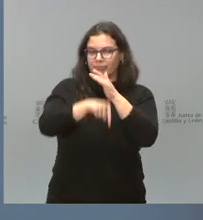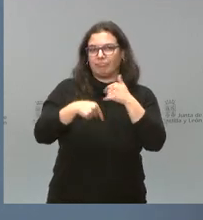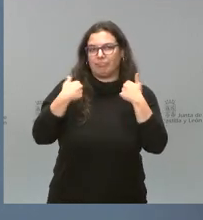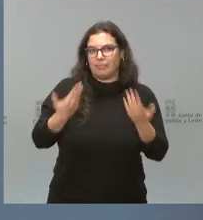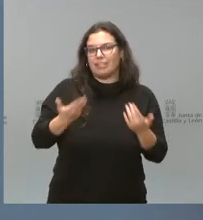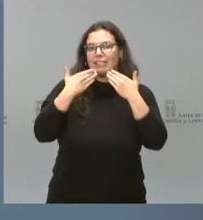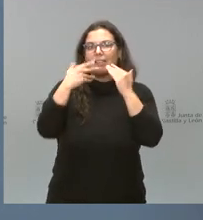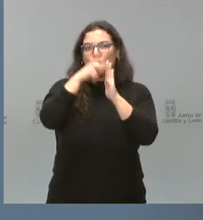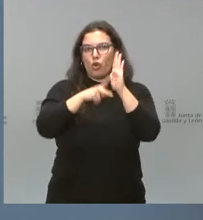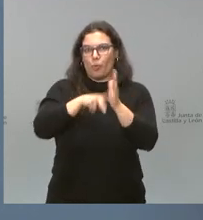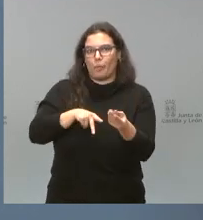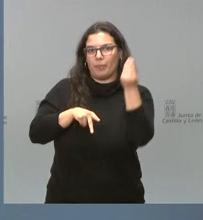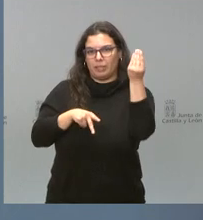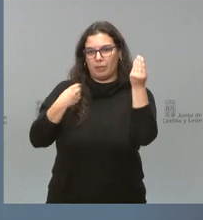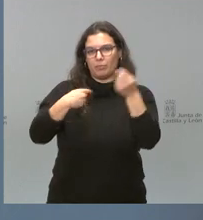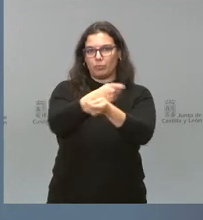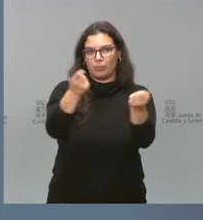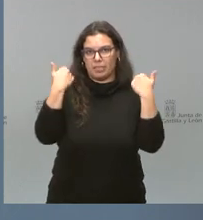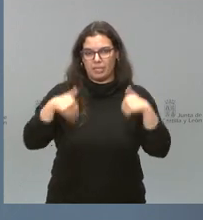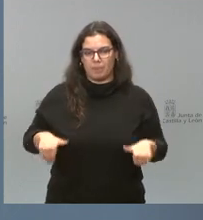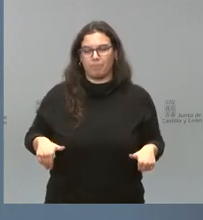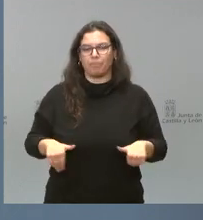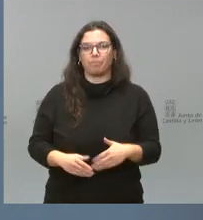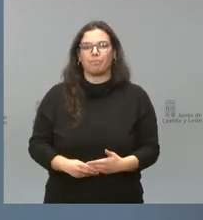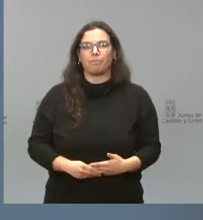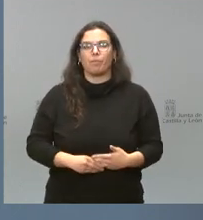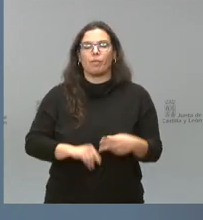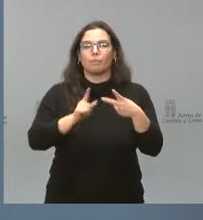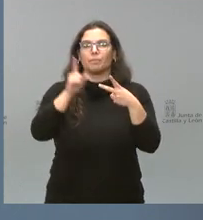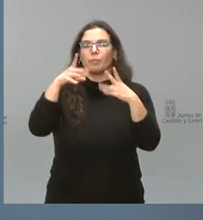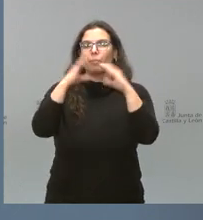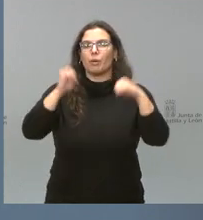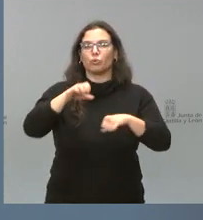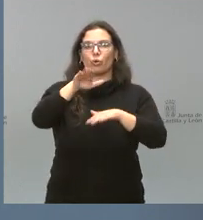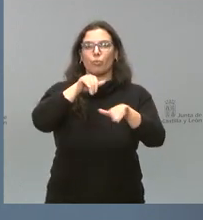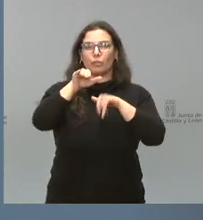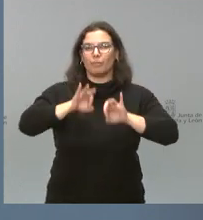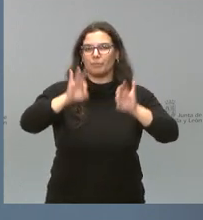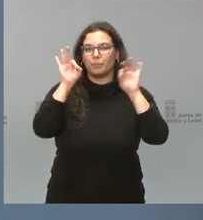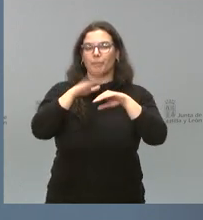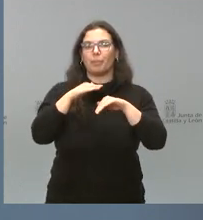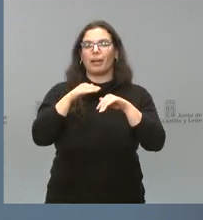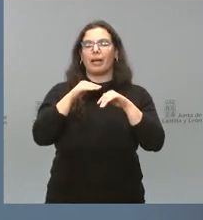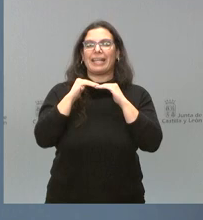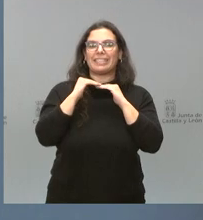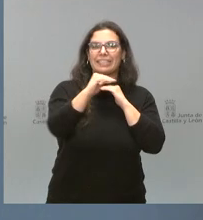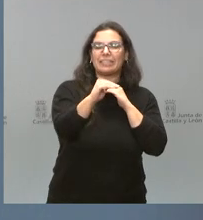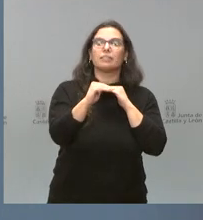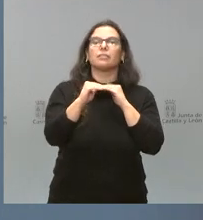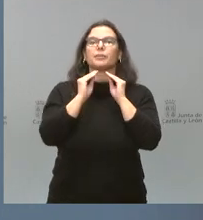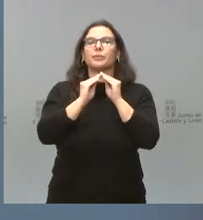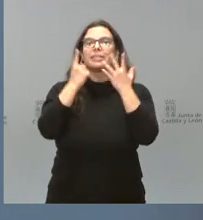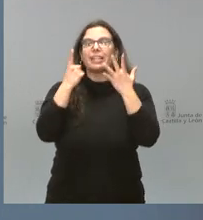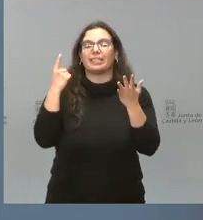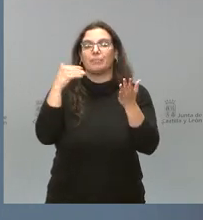de esta normativa que tienen ustedes a su disposición. Por otra parte, aprobamos la convocatoria extraordinaria para la estabilidad de 6.000